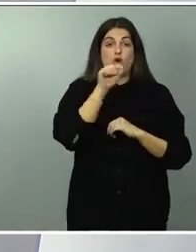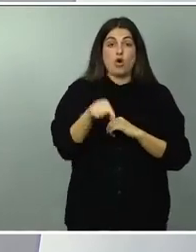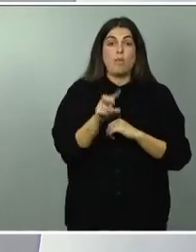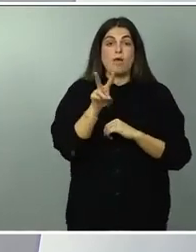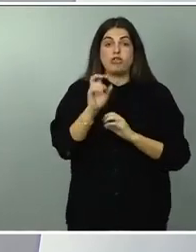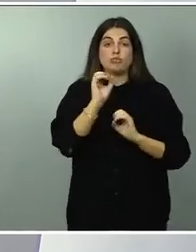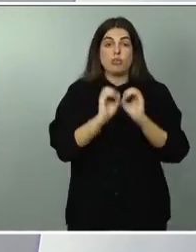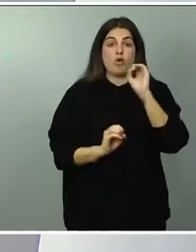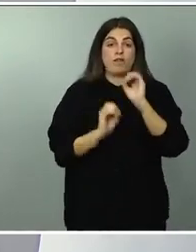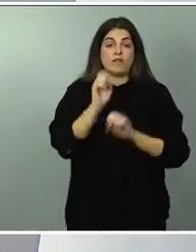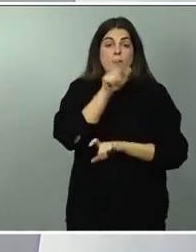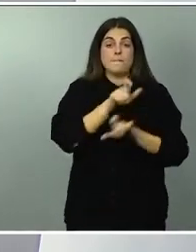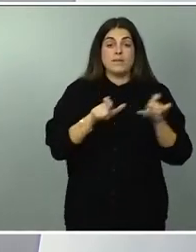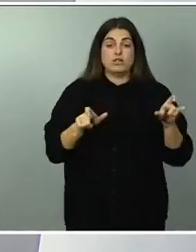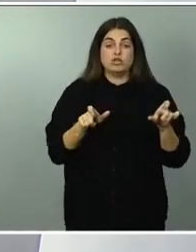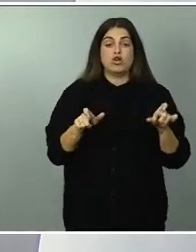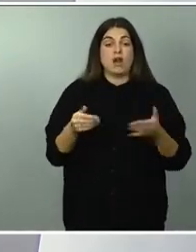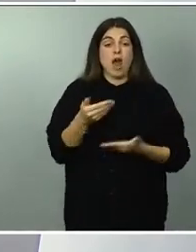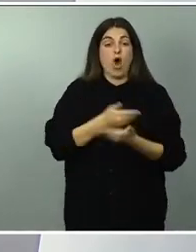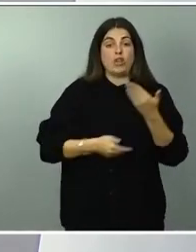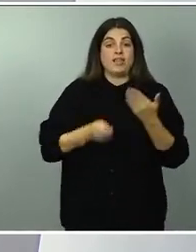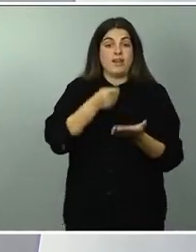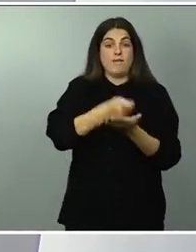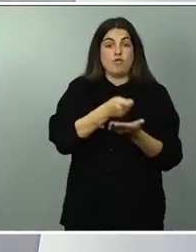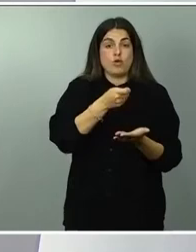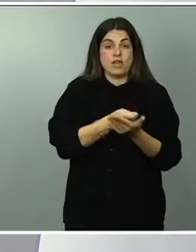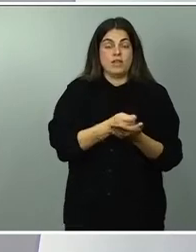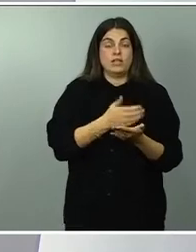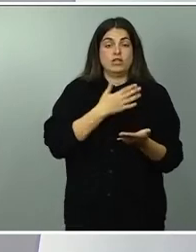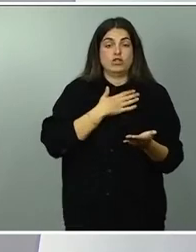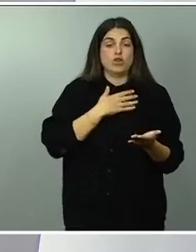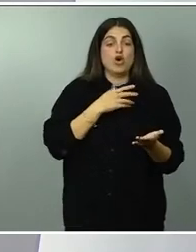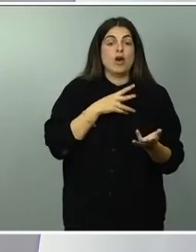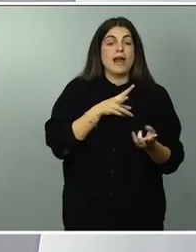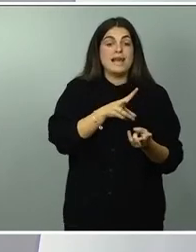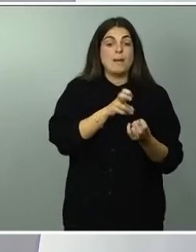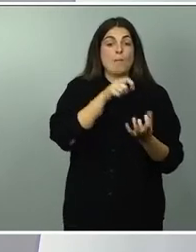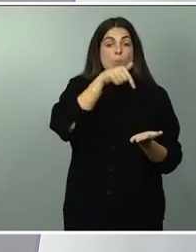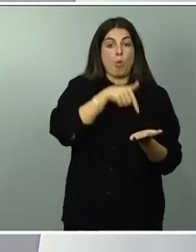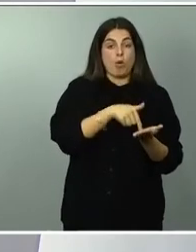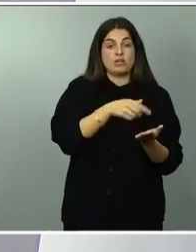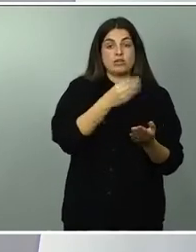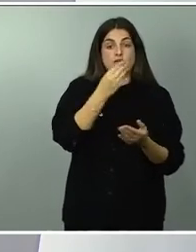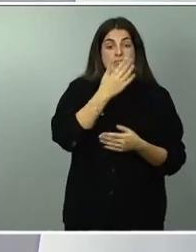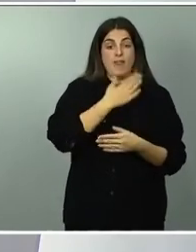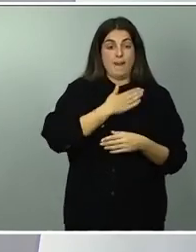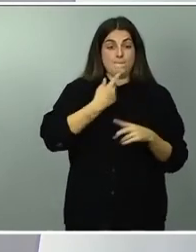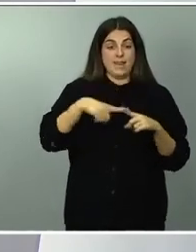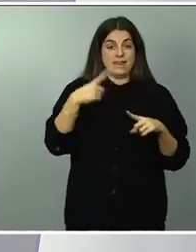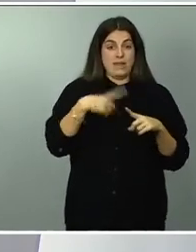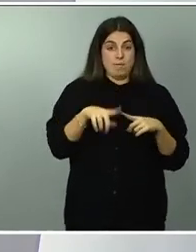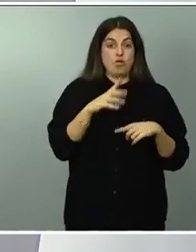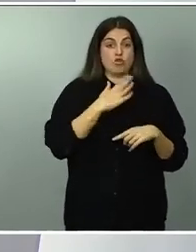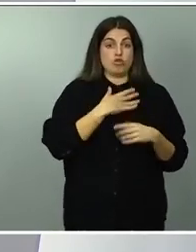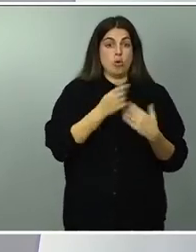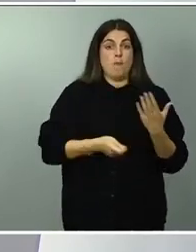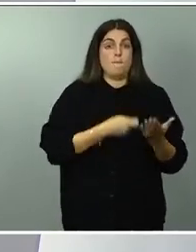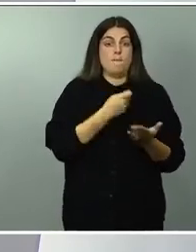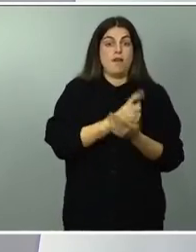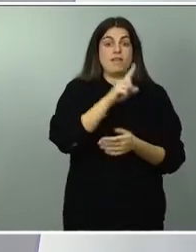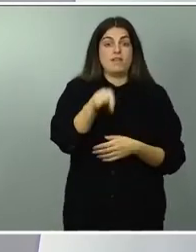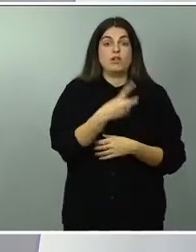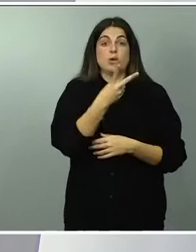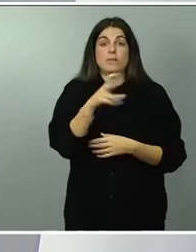los contribuyentes los que pagaban el impuesto de patrimonio 120 millones de euros que recaudaba la Junta de